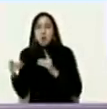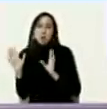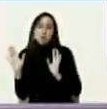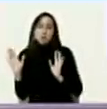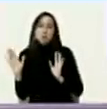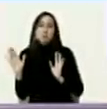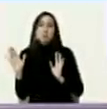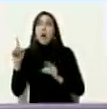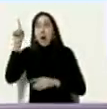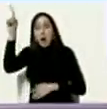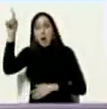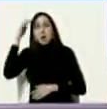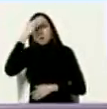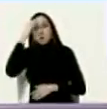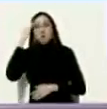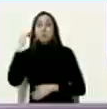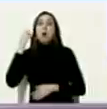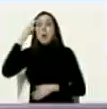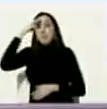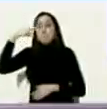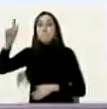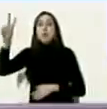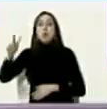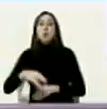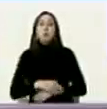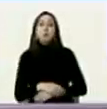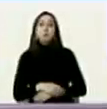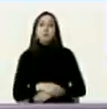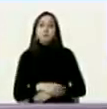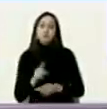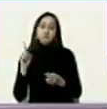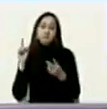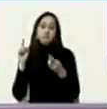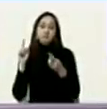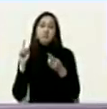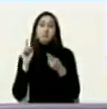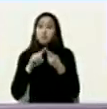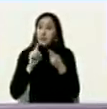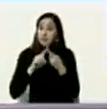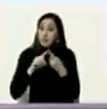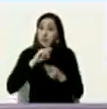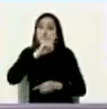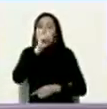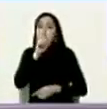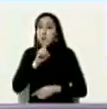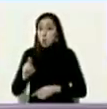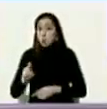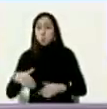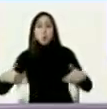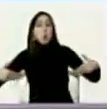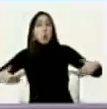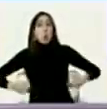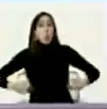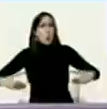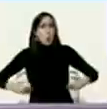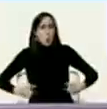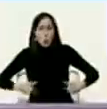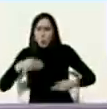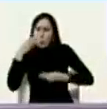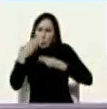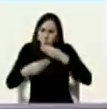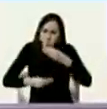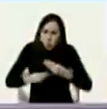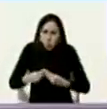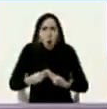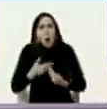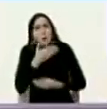en México sobre la otra pregunta estamos haciendo un esfuerzo gigantesco de